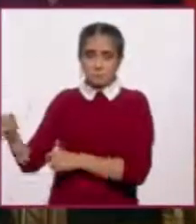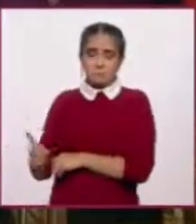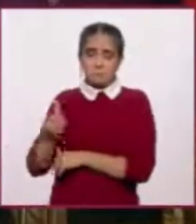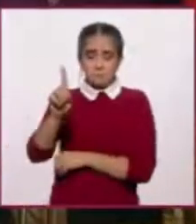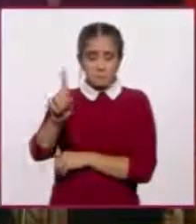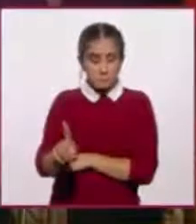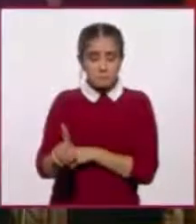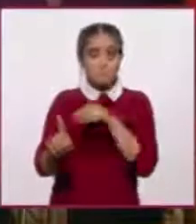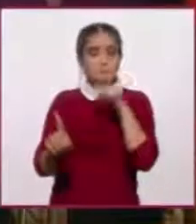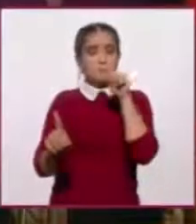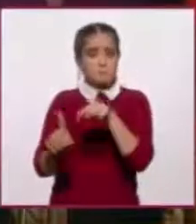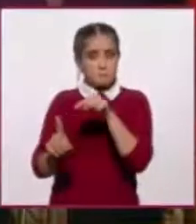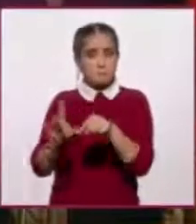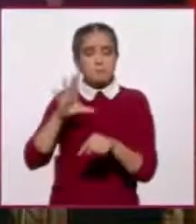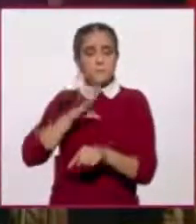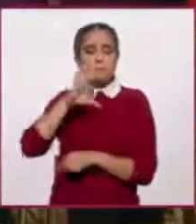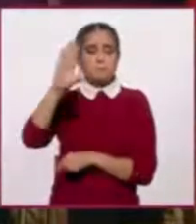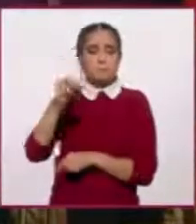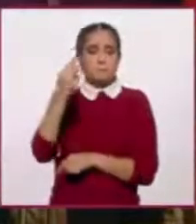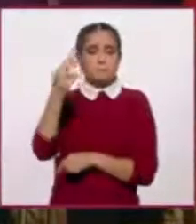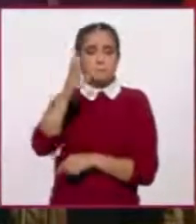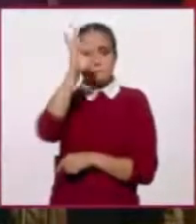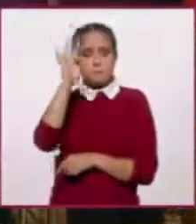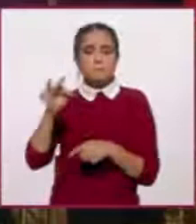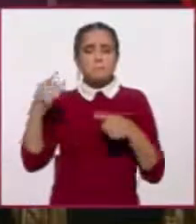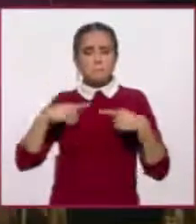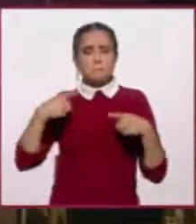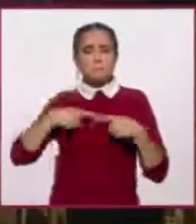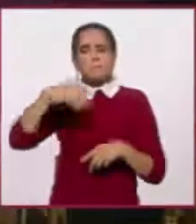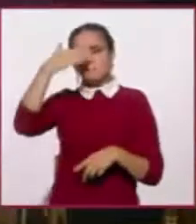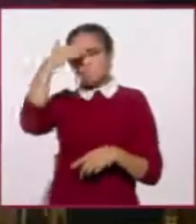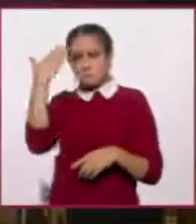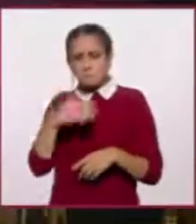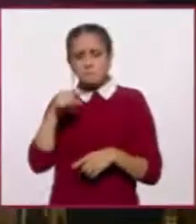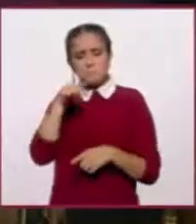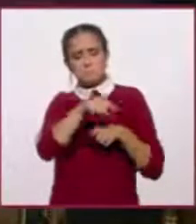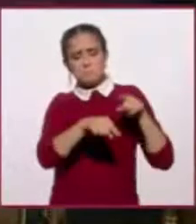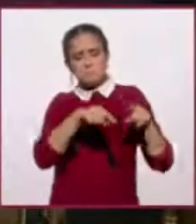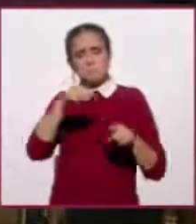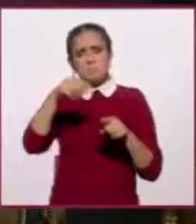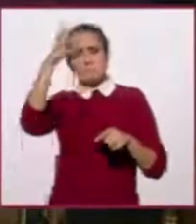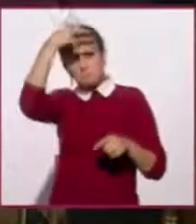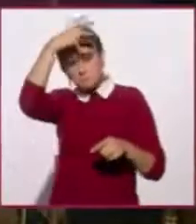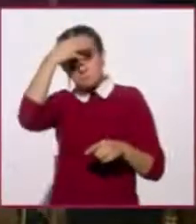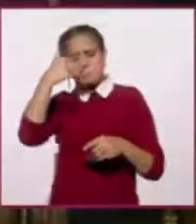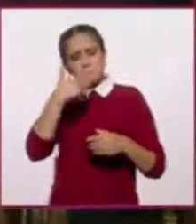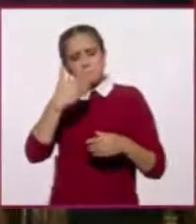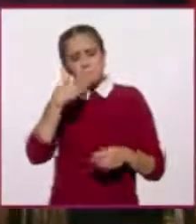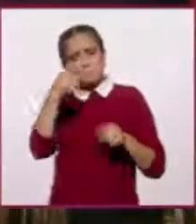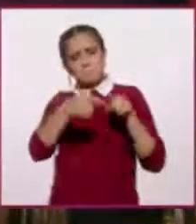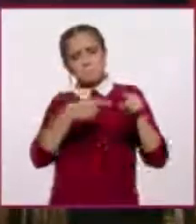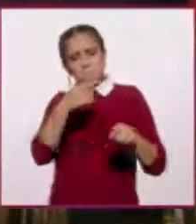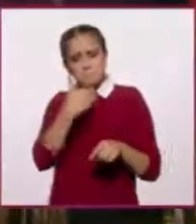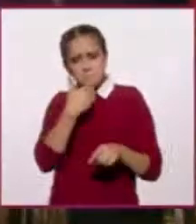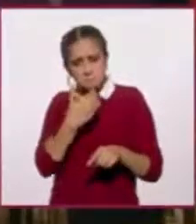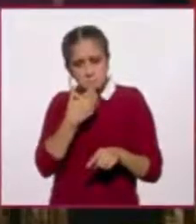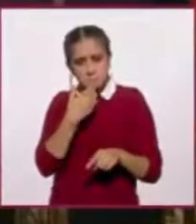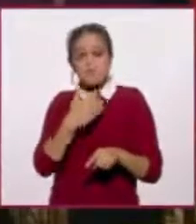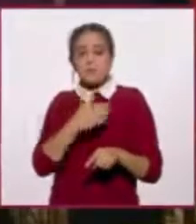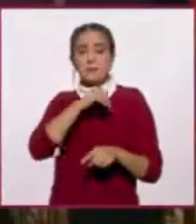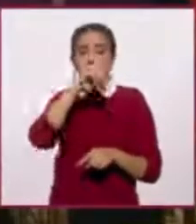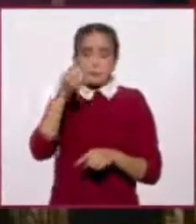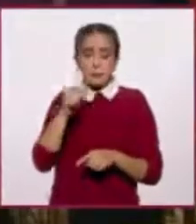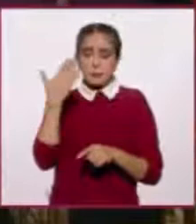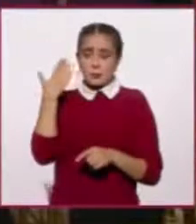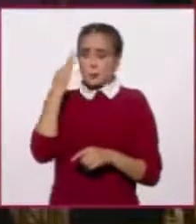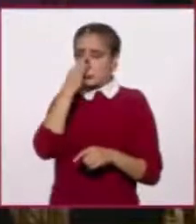llega a noventa y seis por ciento de conocimiento, y ahí ha estado de manera constante, como también da testimonio de la última medición